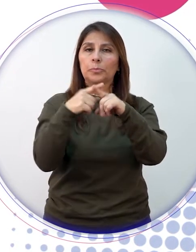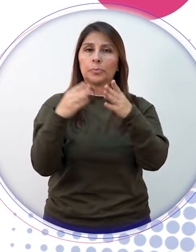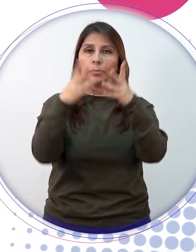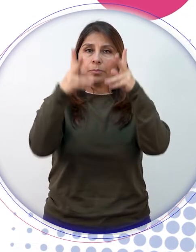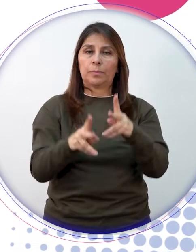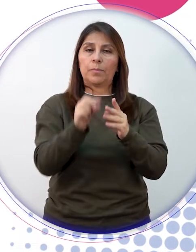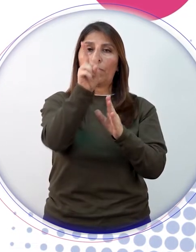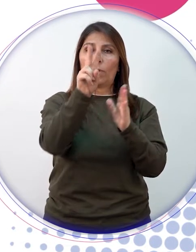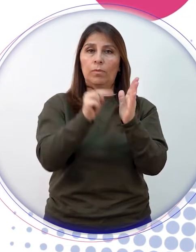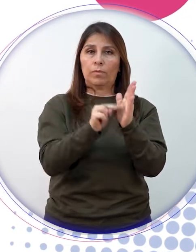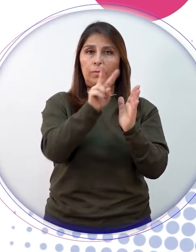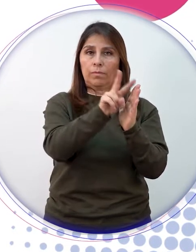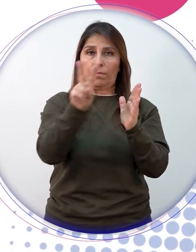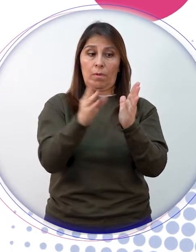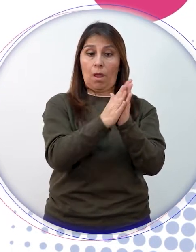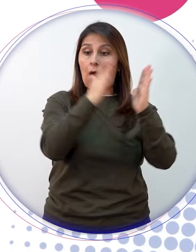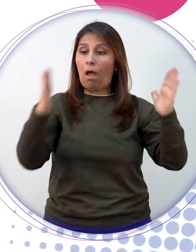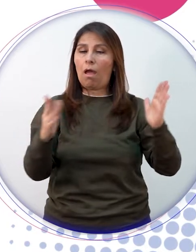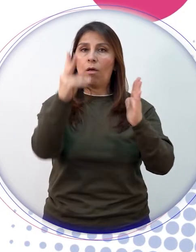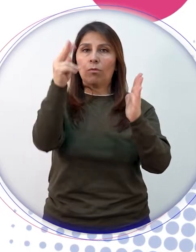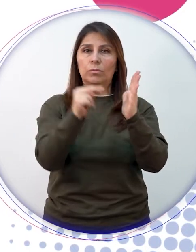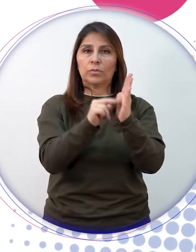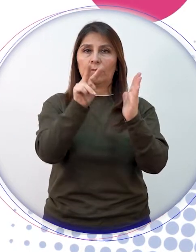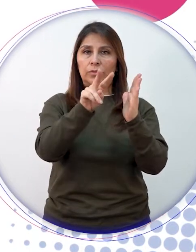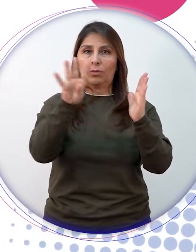2022-2024